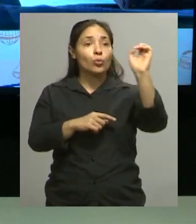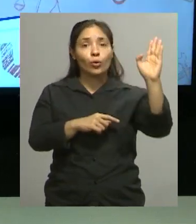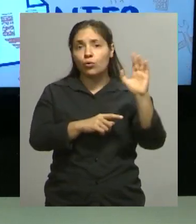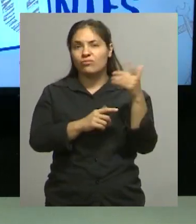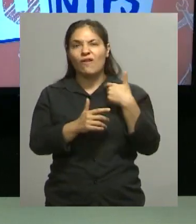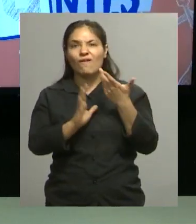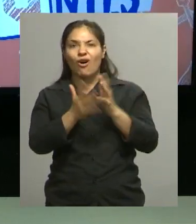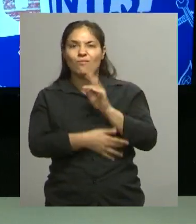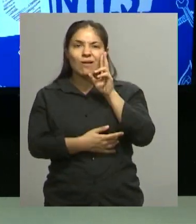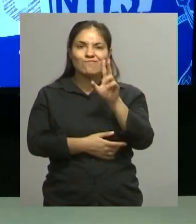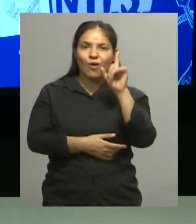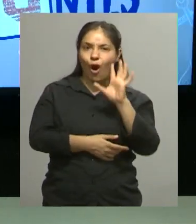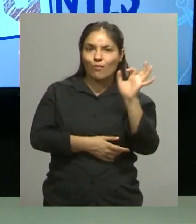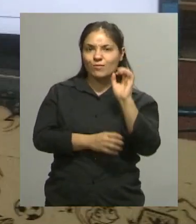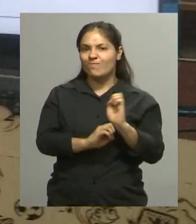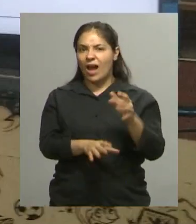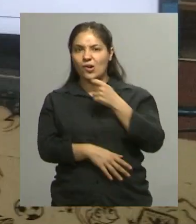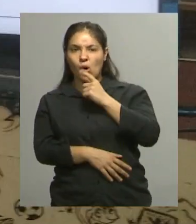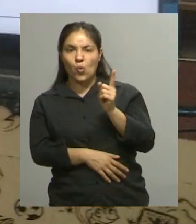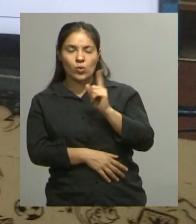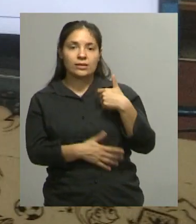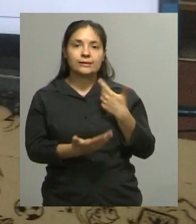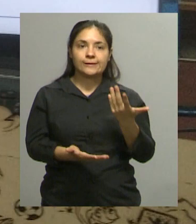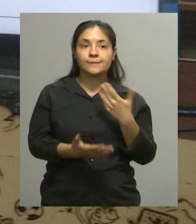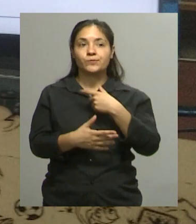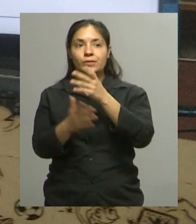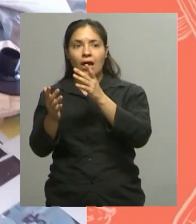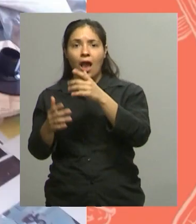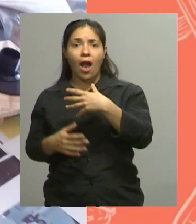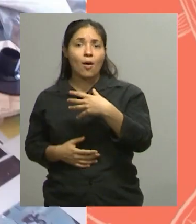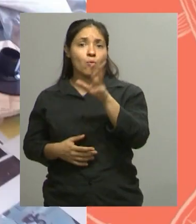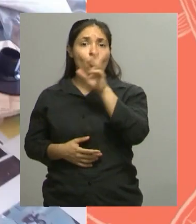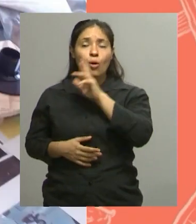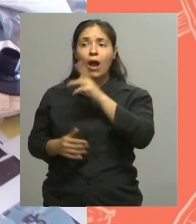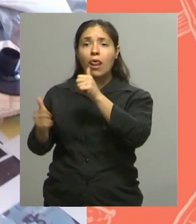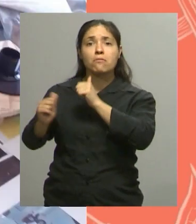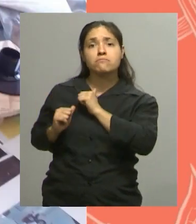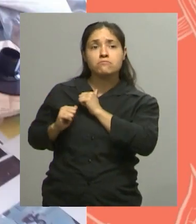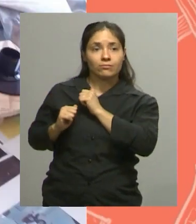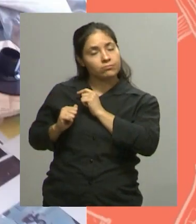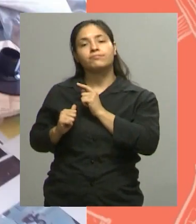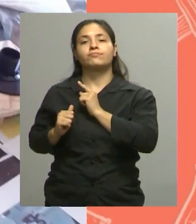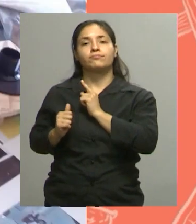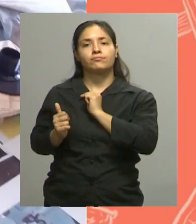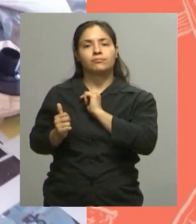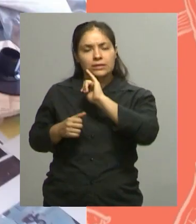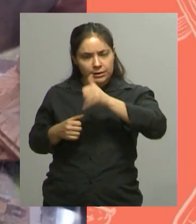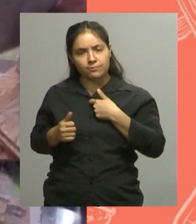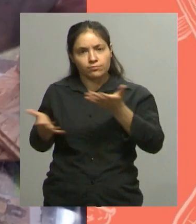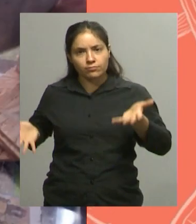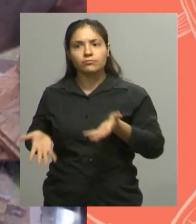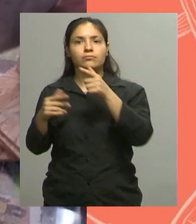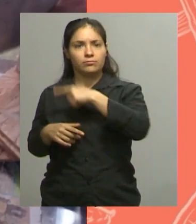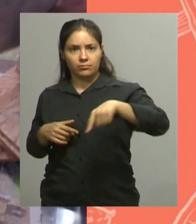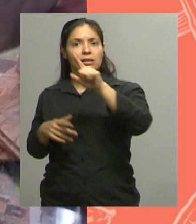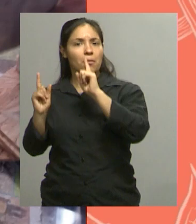buen visto entonces para no tener a las chicas ahí paradas decidimos darle la oportunidad de que ellas